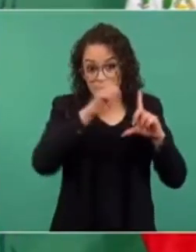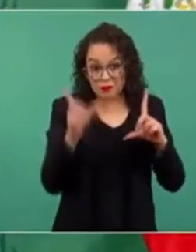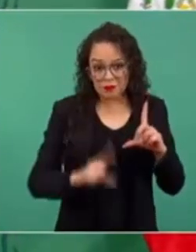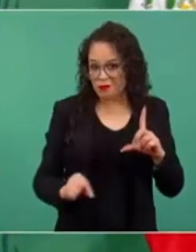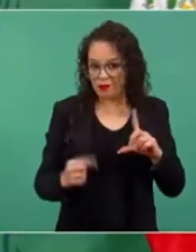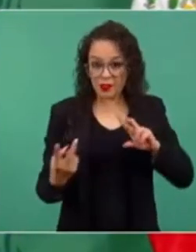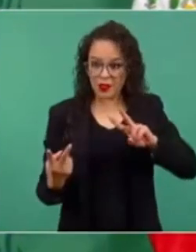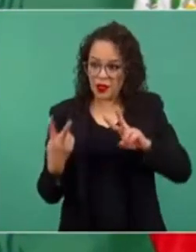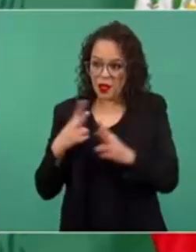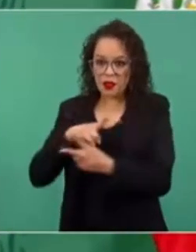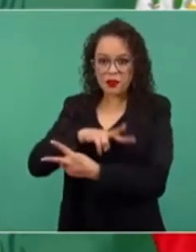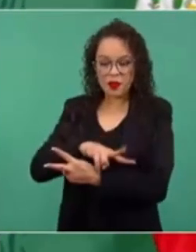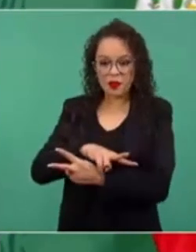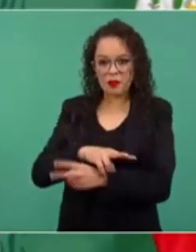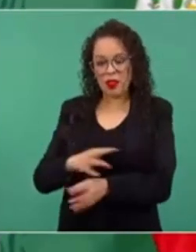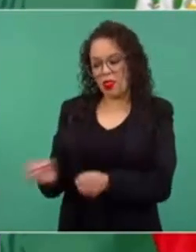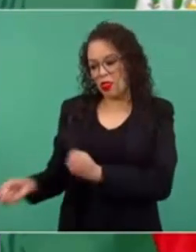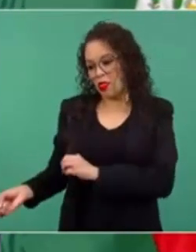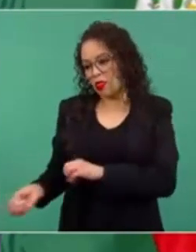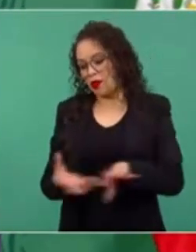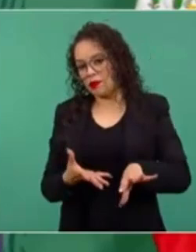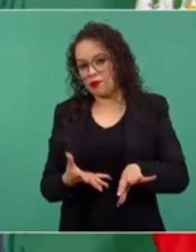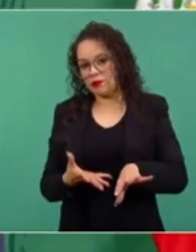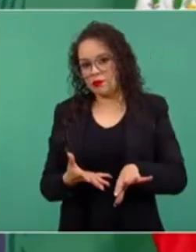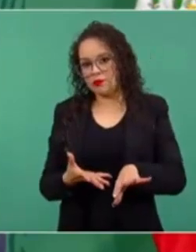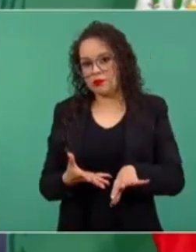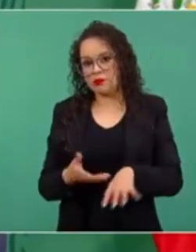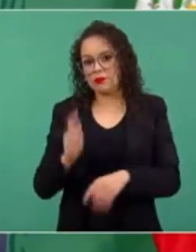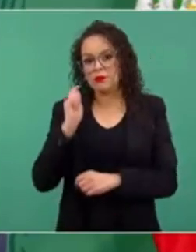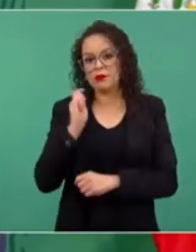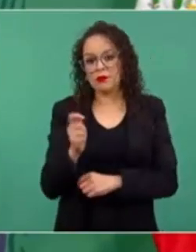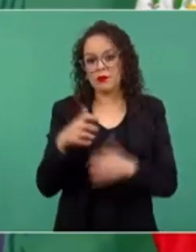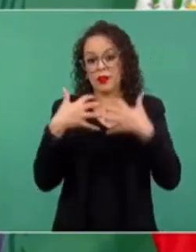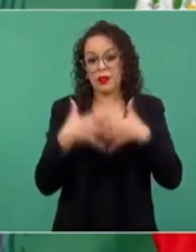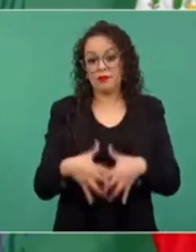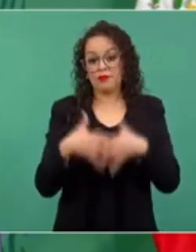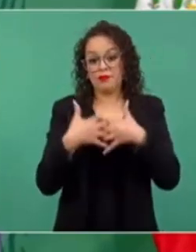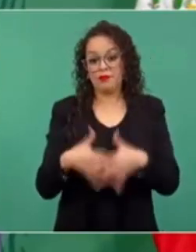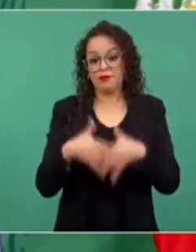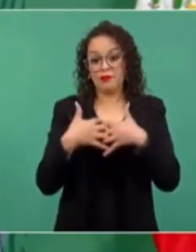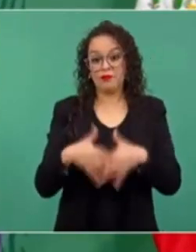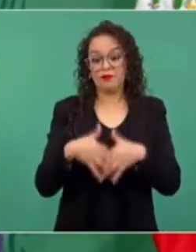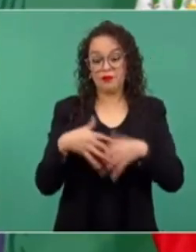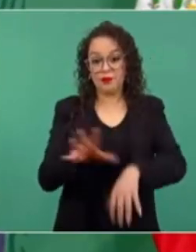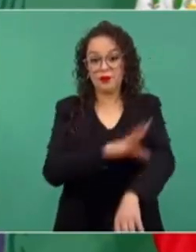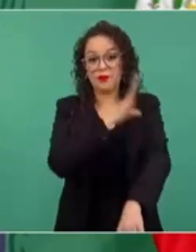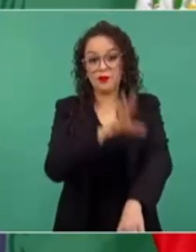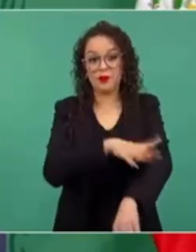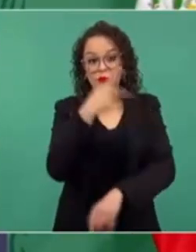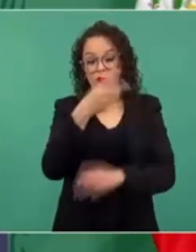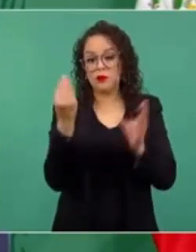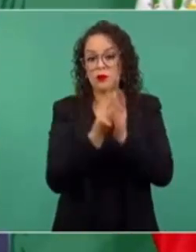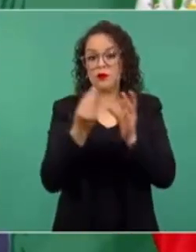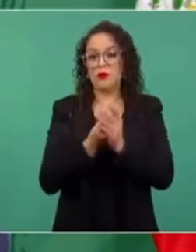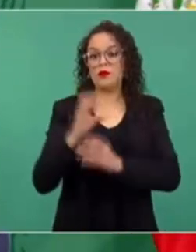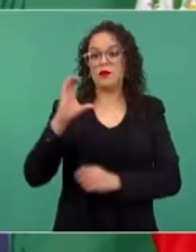abandono las plantas de generación de la Comisión Federal de Electricidad